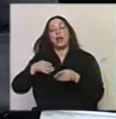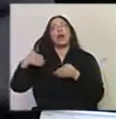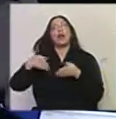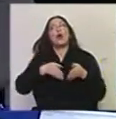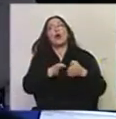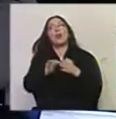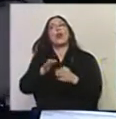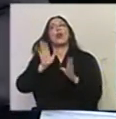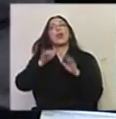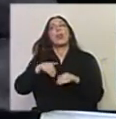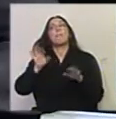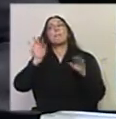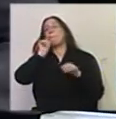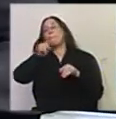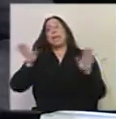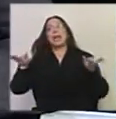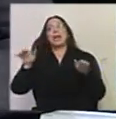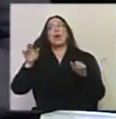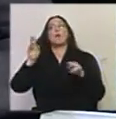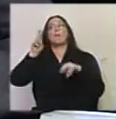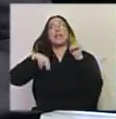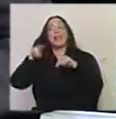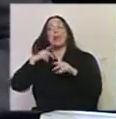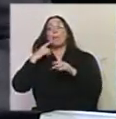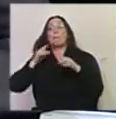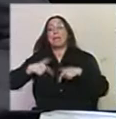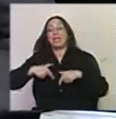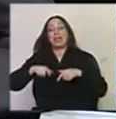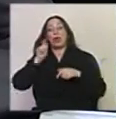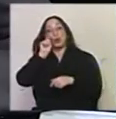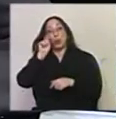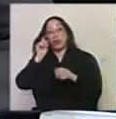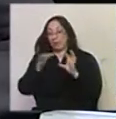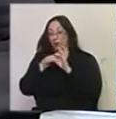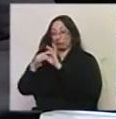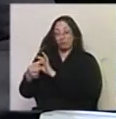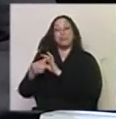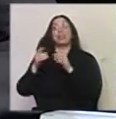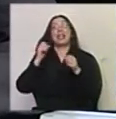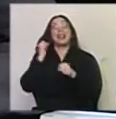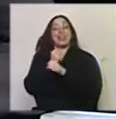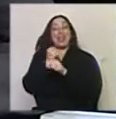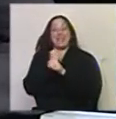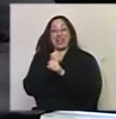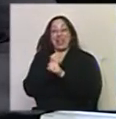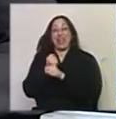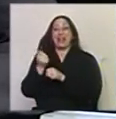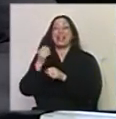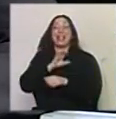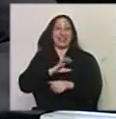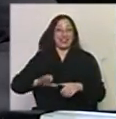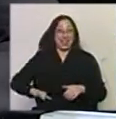Pintados, también en convivencia con el Ministerio de Turismo, eso también habla de la cohesión, de las sinergias a nivel del Estado,